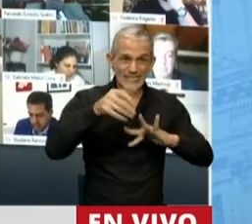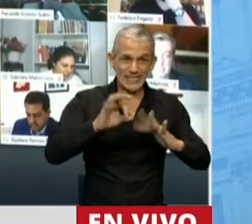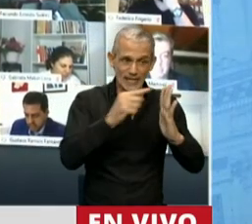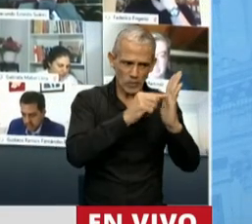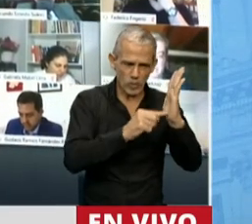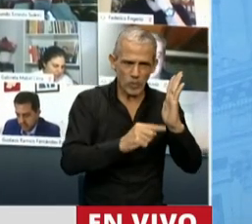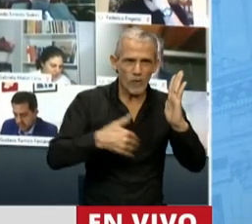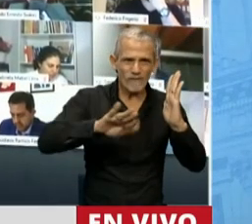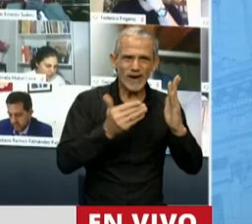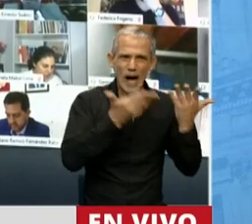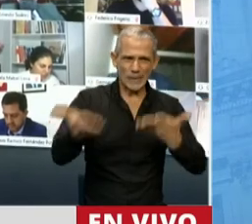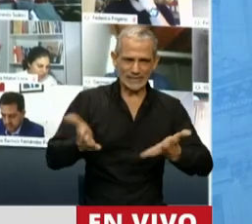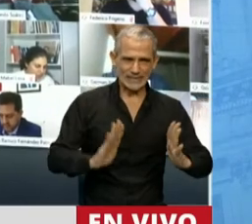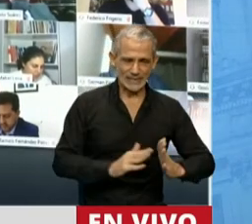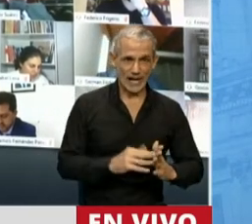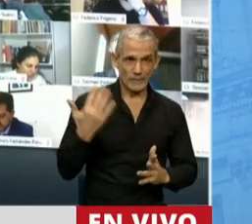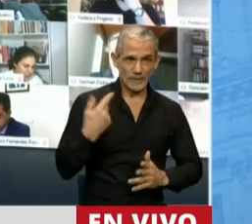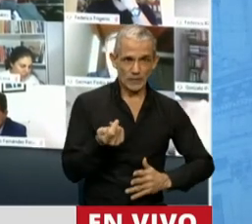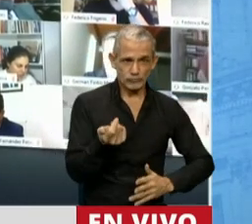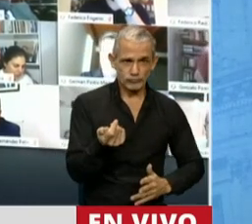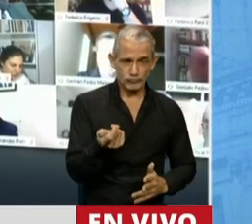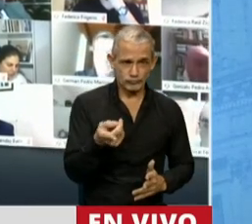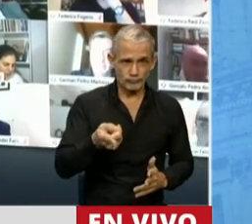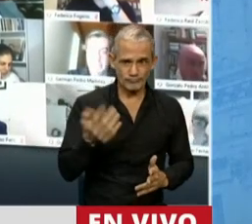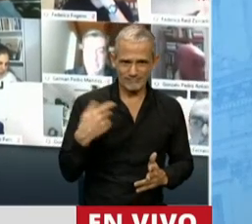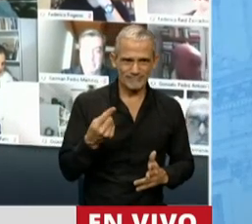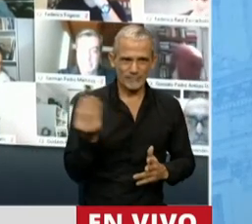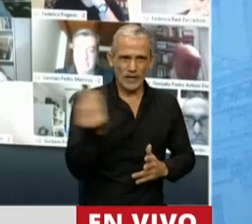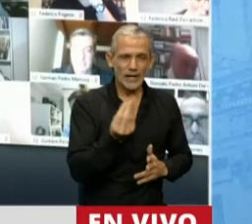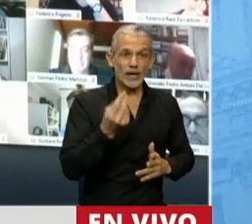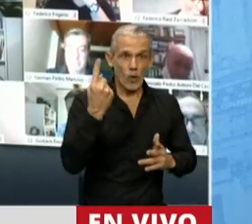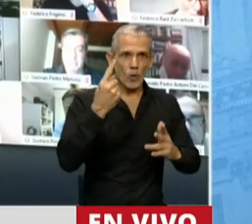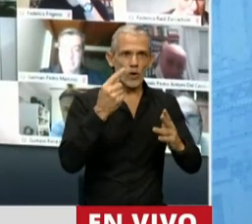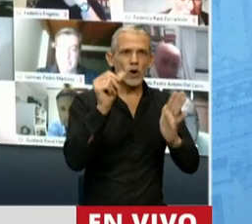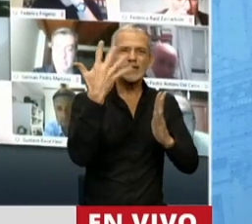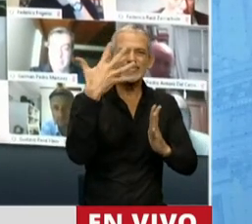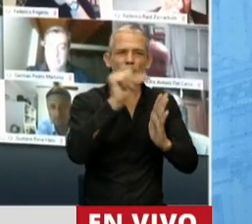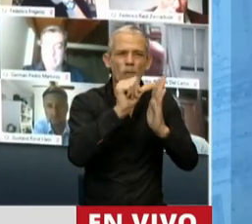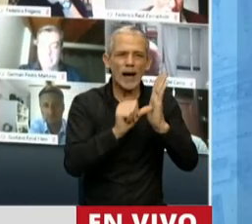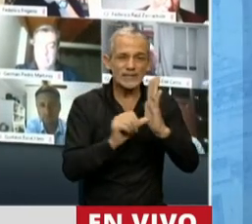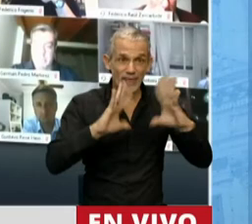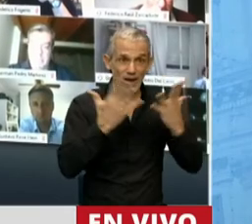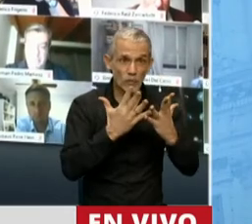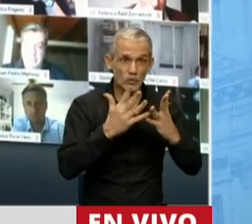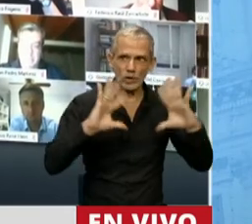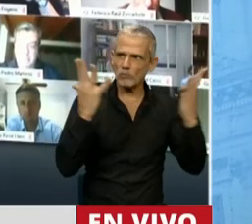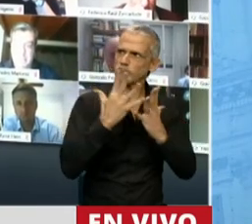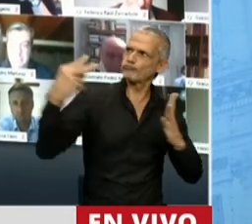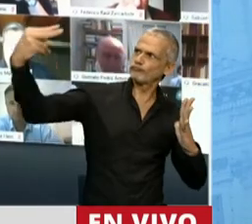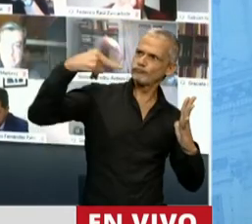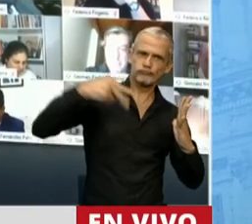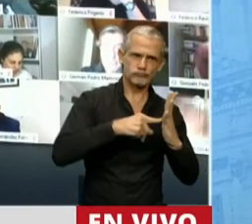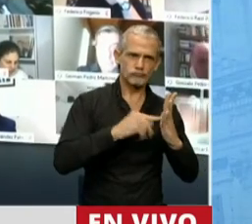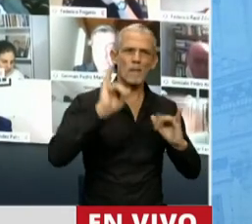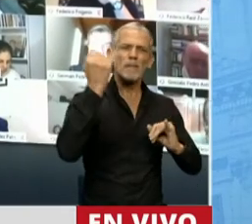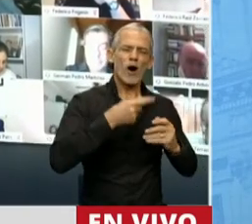se van a presentar. Acabamos de ser designados, como dije antes, uno de los cinco países del mundo que mejor está manejando la pandemia.